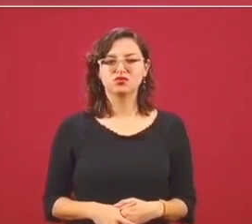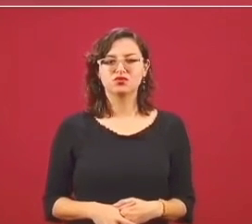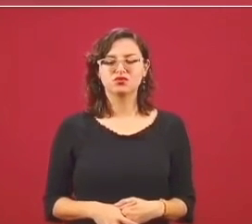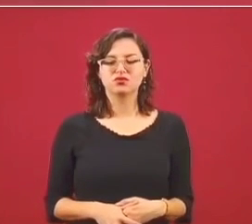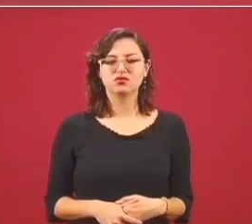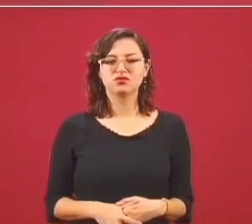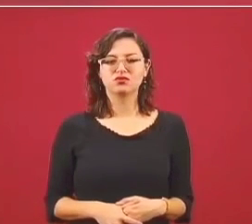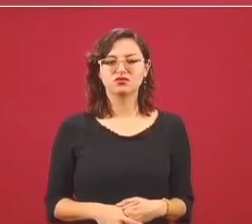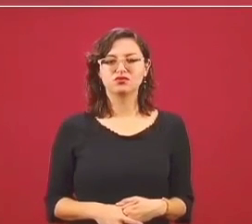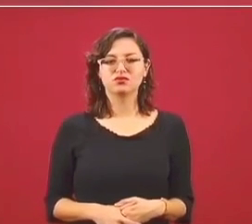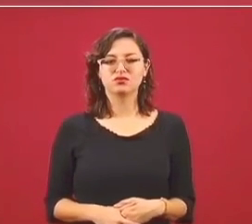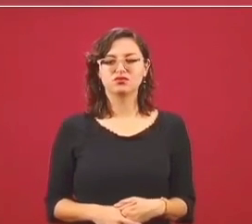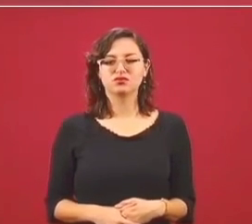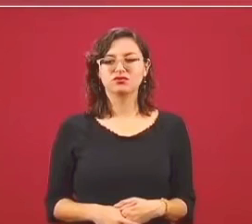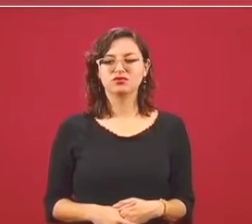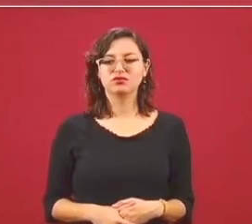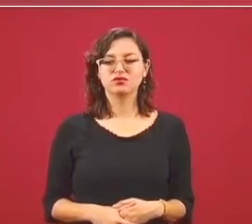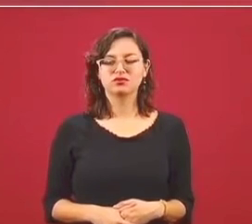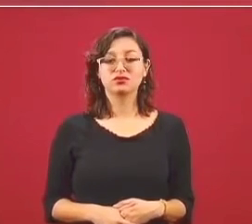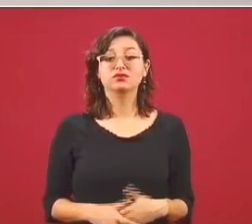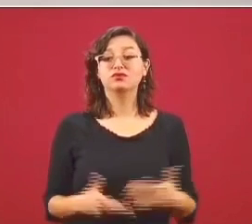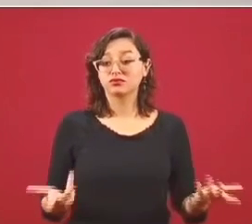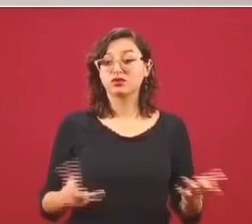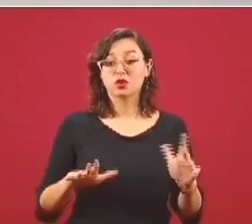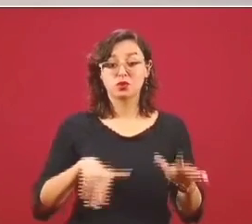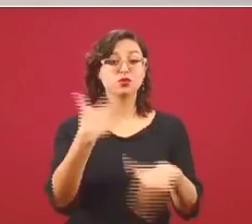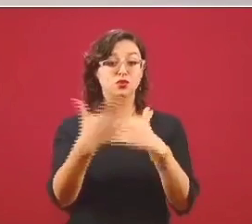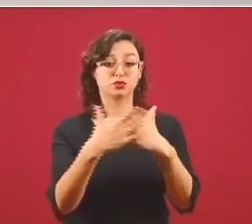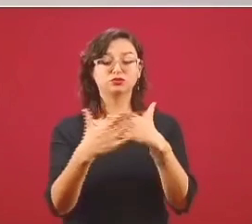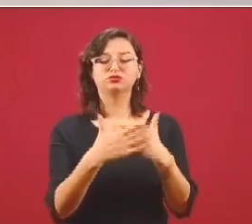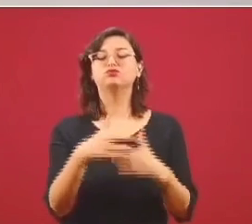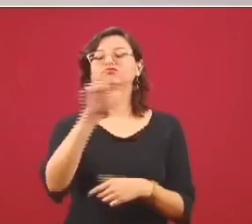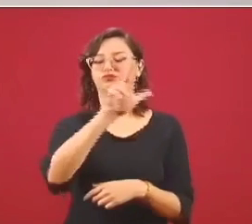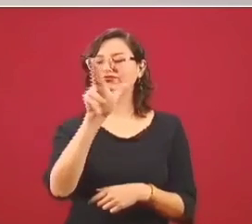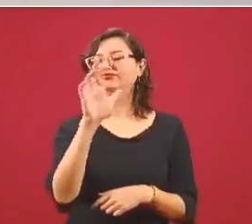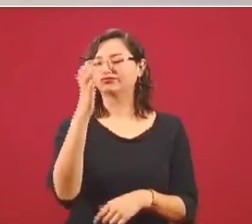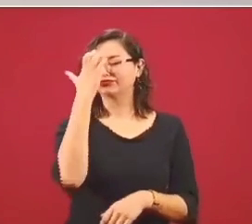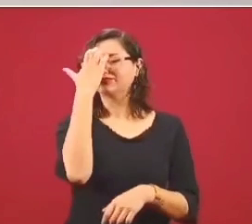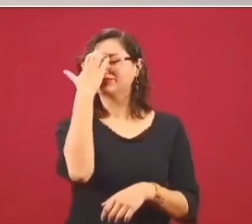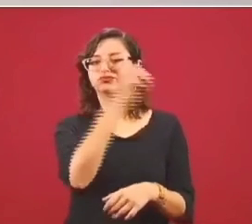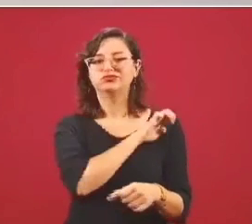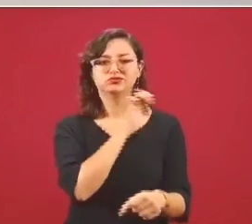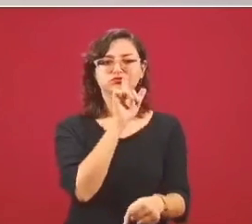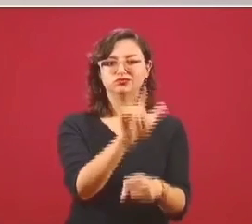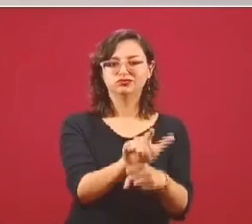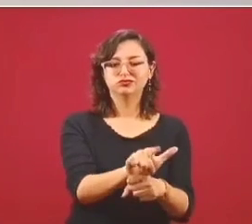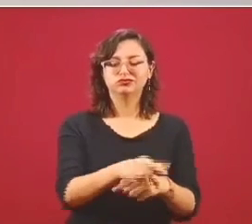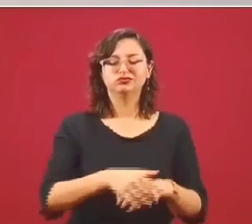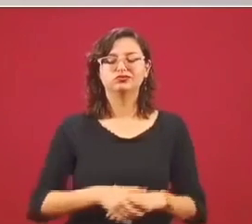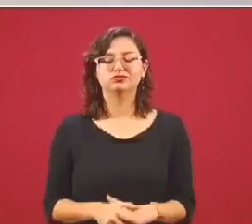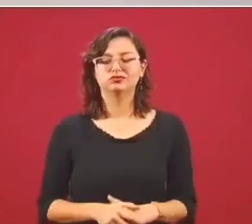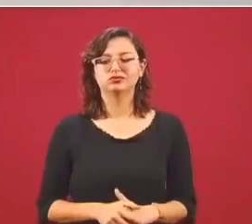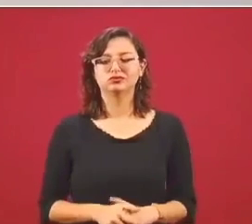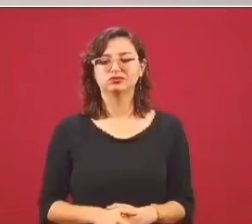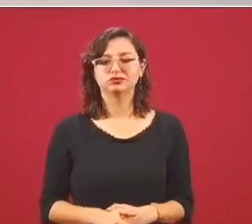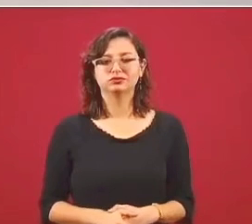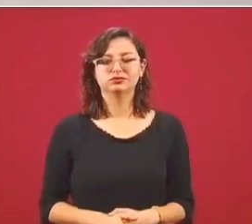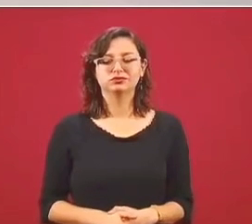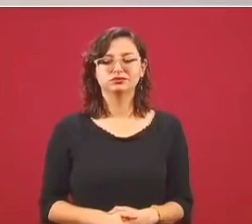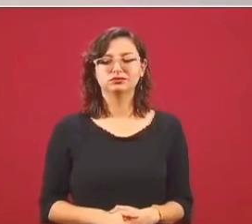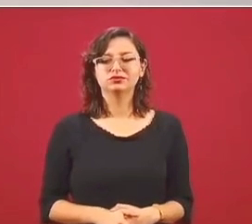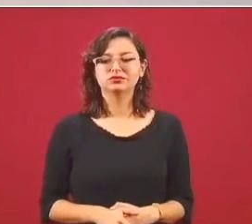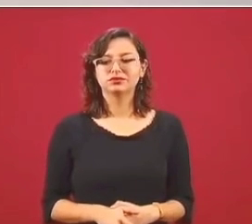Entonces, se les va a hacer un reconocimiento especial. ¿Quién es el homenaje?